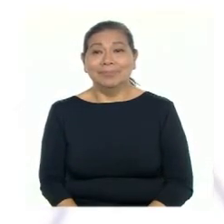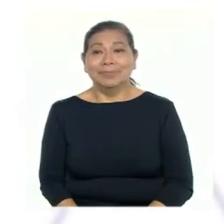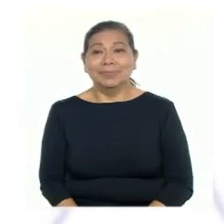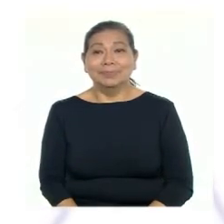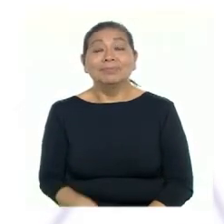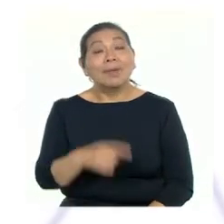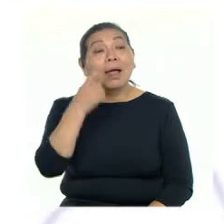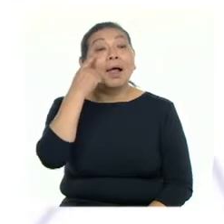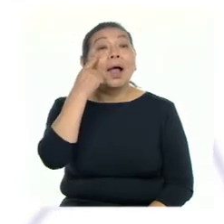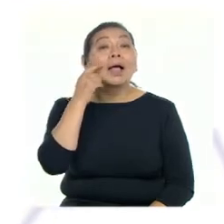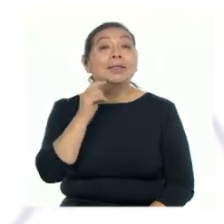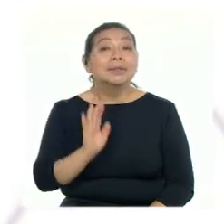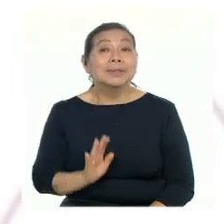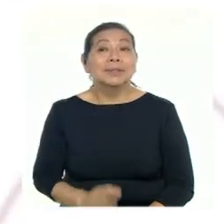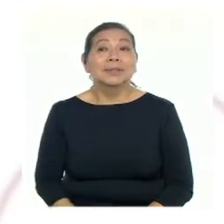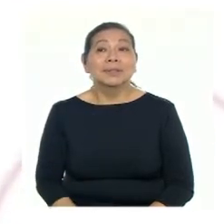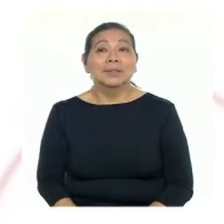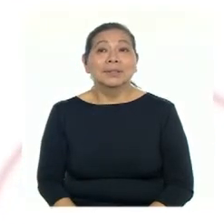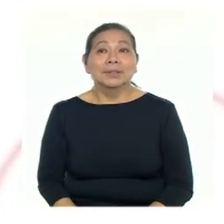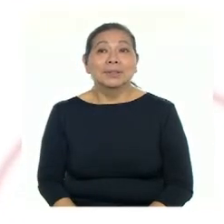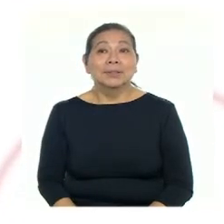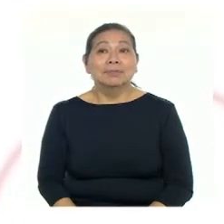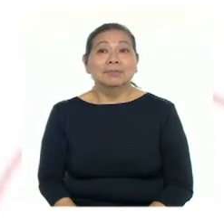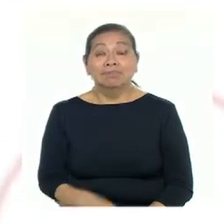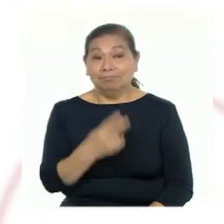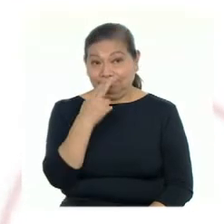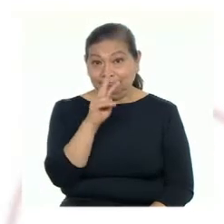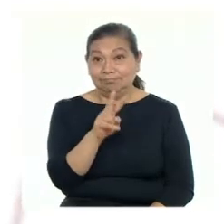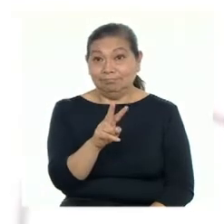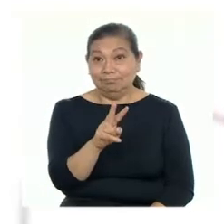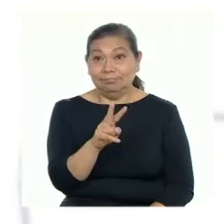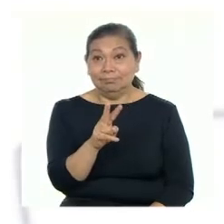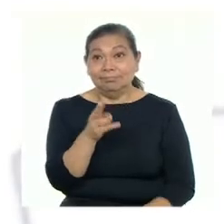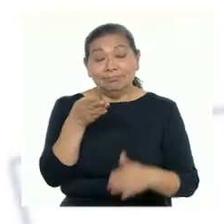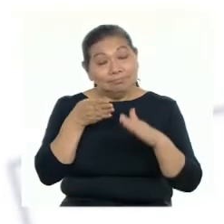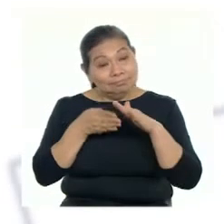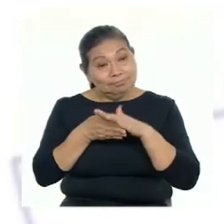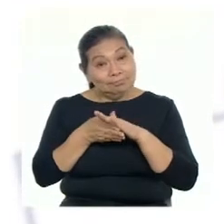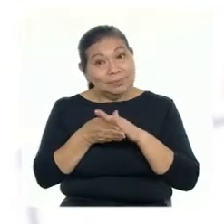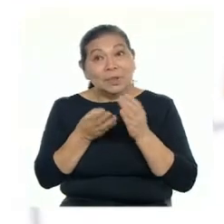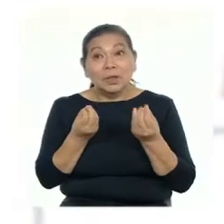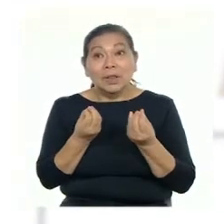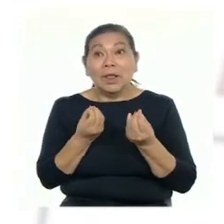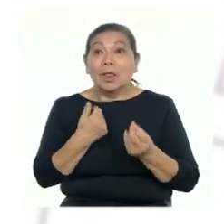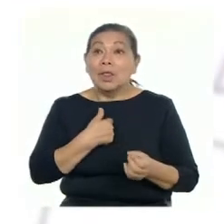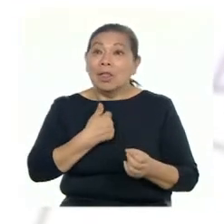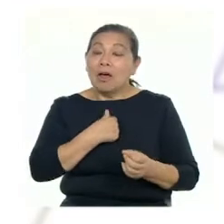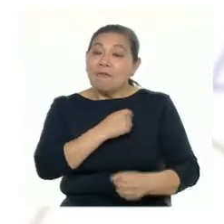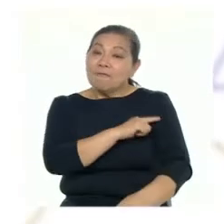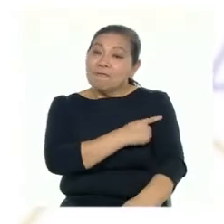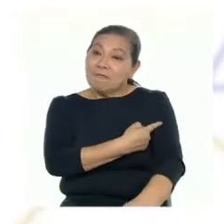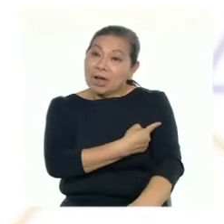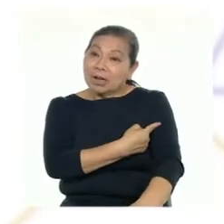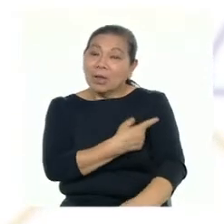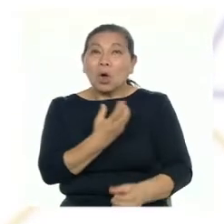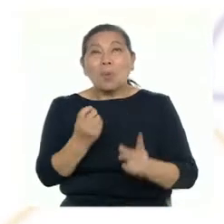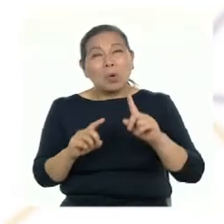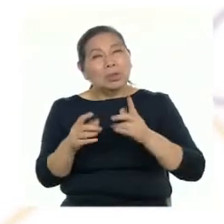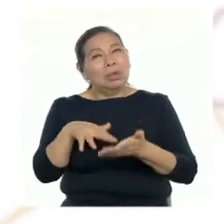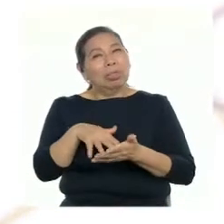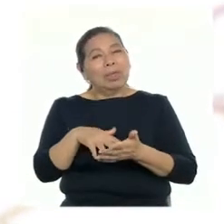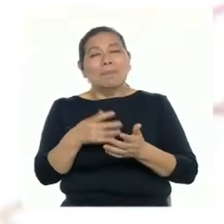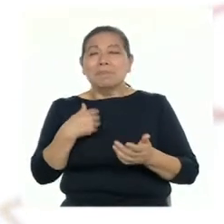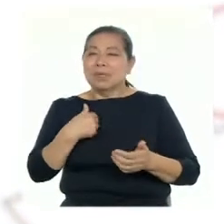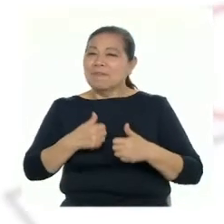A ver, por un lado, están los factores internos, tanto de nuestras fortalezas como debilidades.